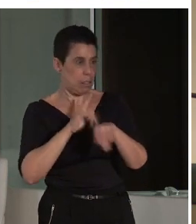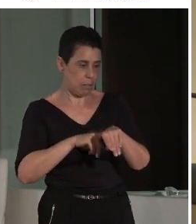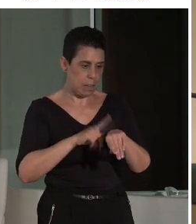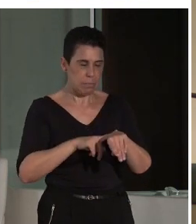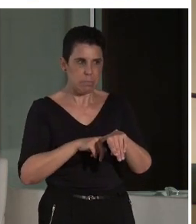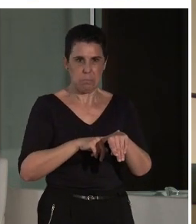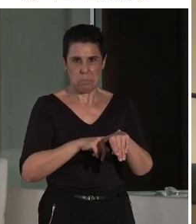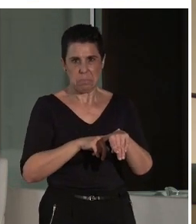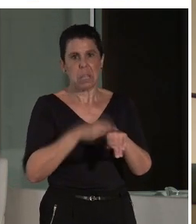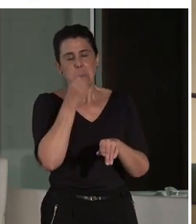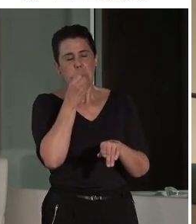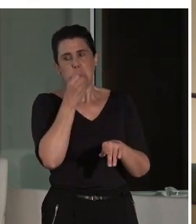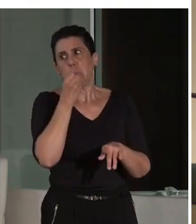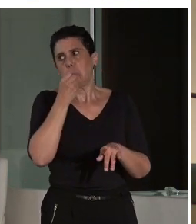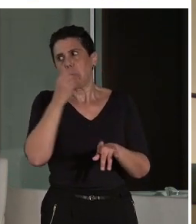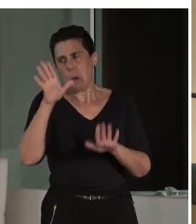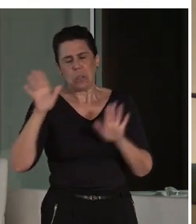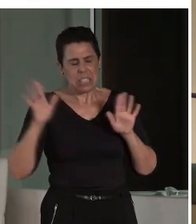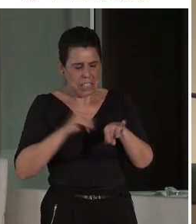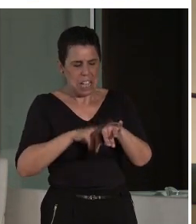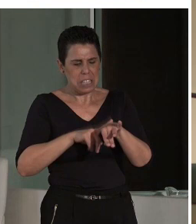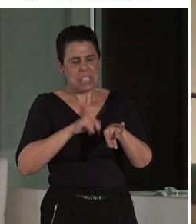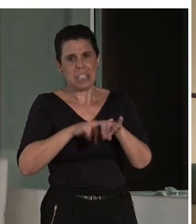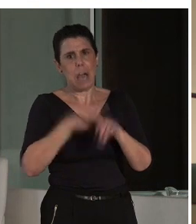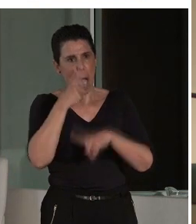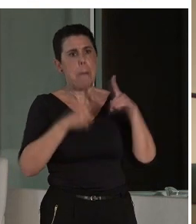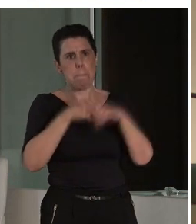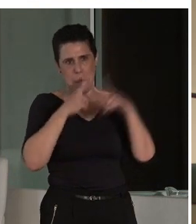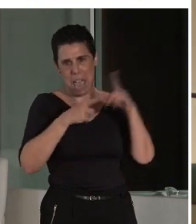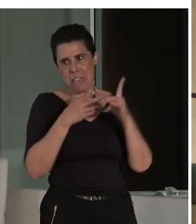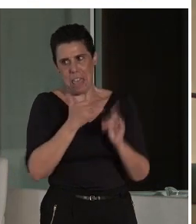o sea que tú… el tiempo que tenías… Cumplo la media. Exactamente.